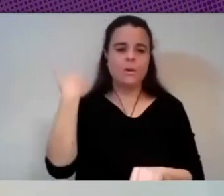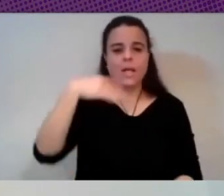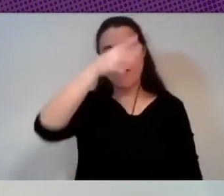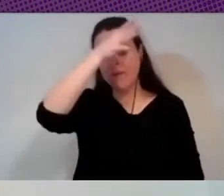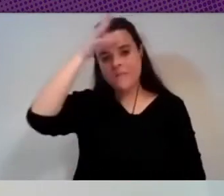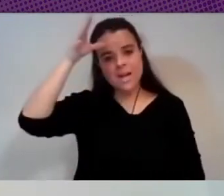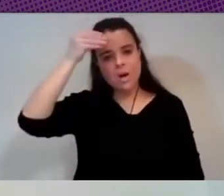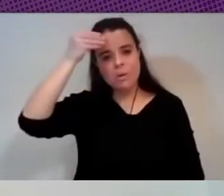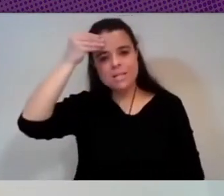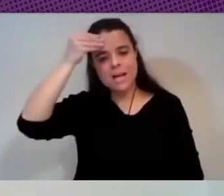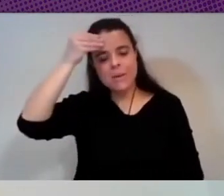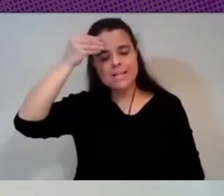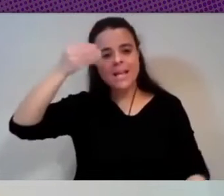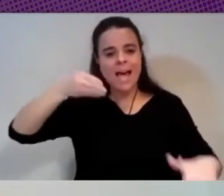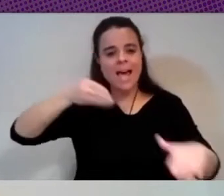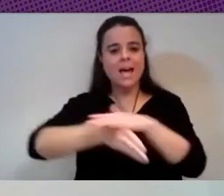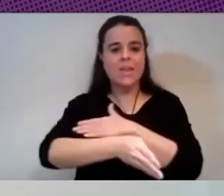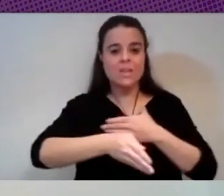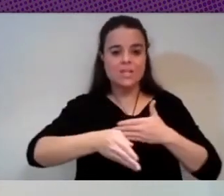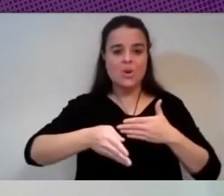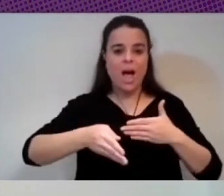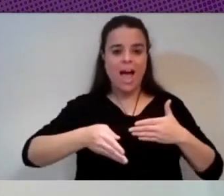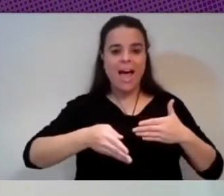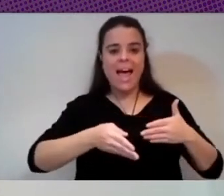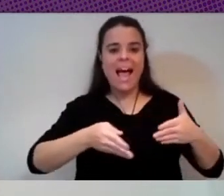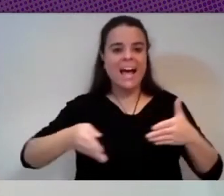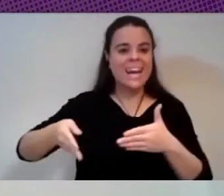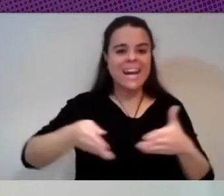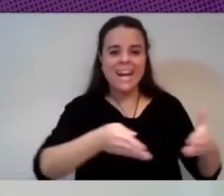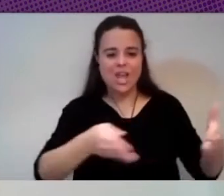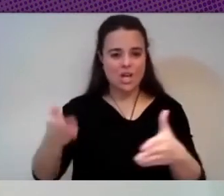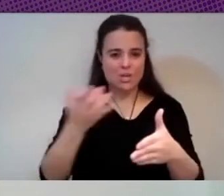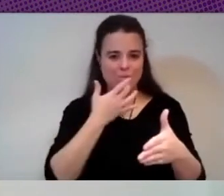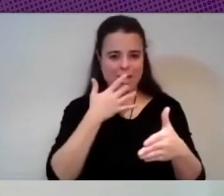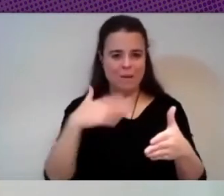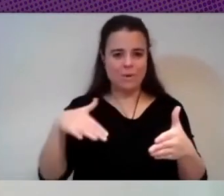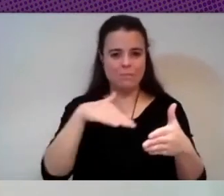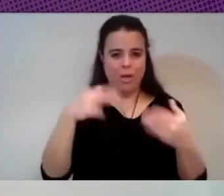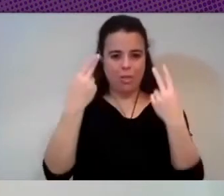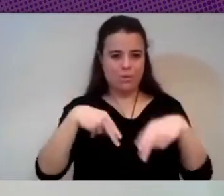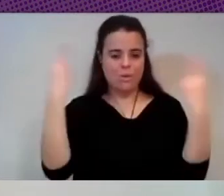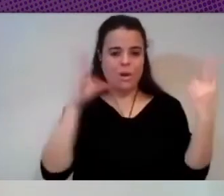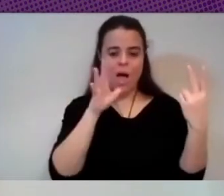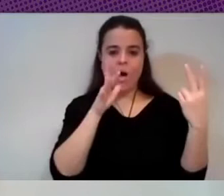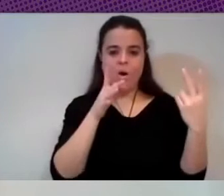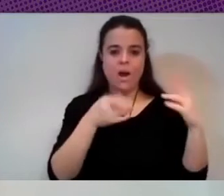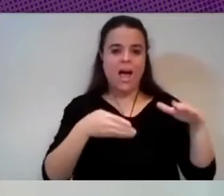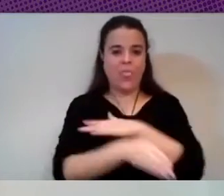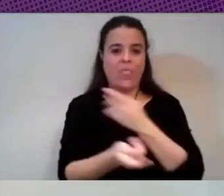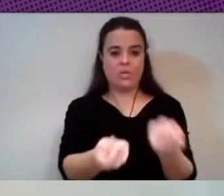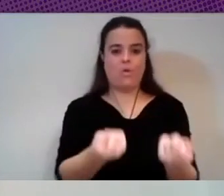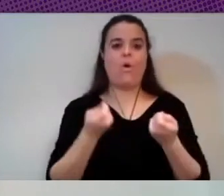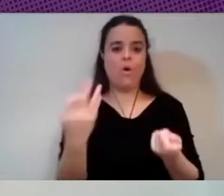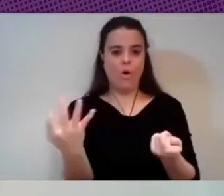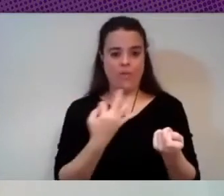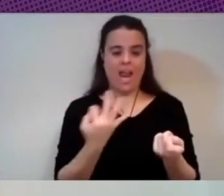acceso a ríos y historias así espacios públicos que ahora se monetizan porque hay que controlar el acceso y claro como hay que pagar al de la puerta